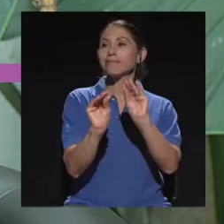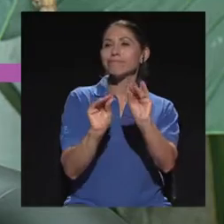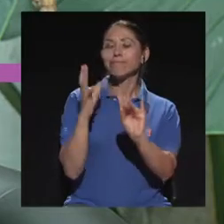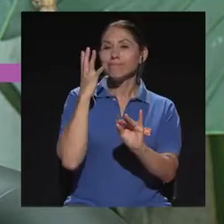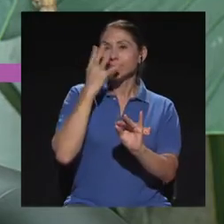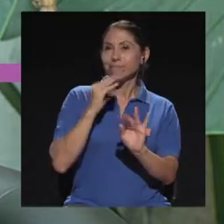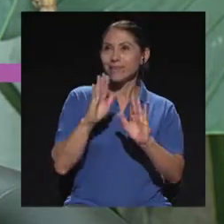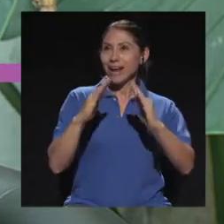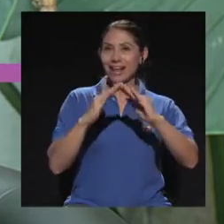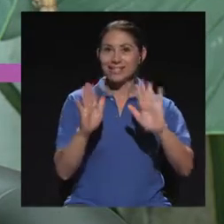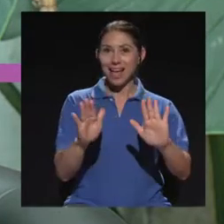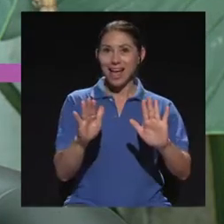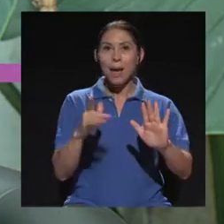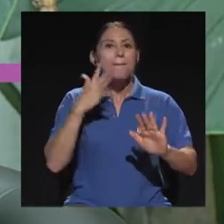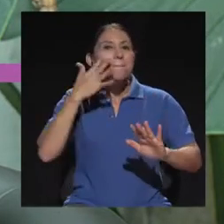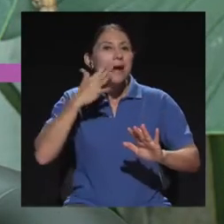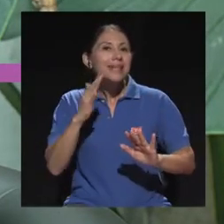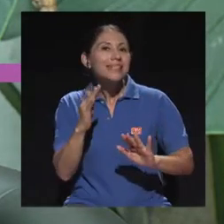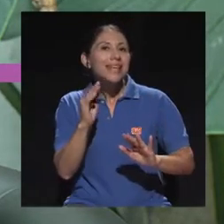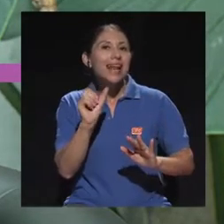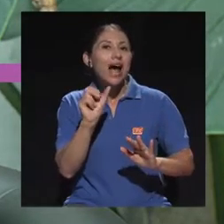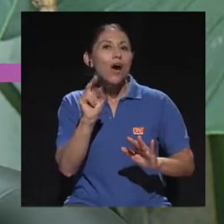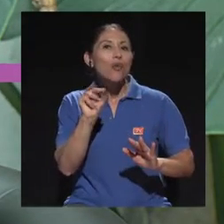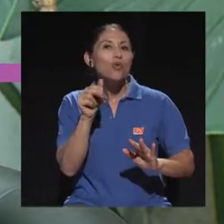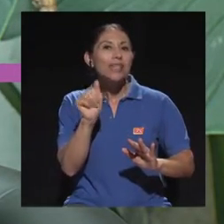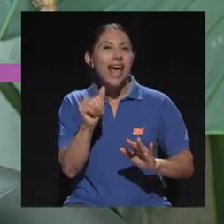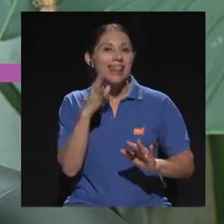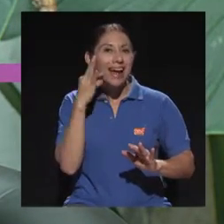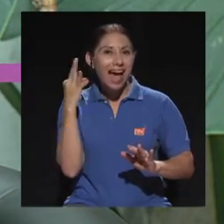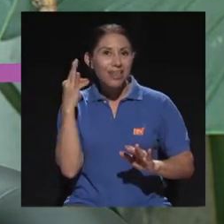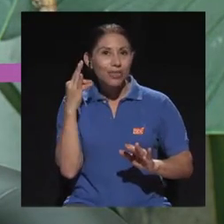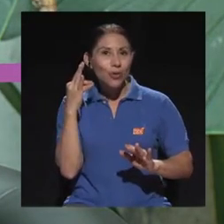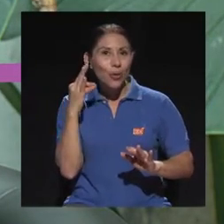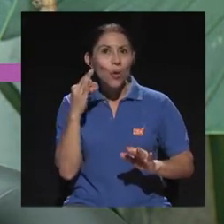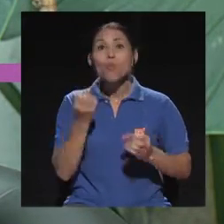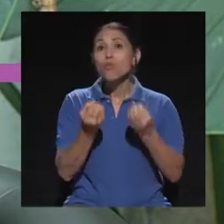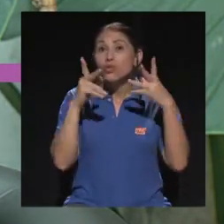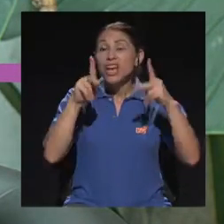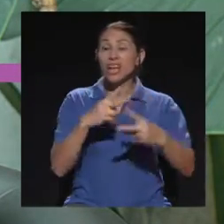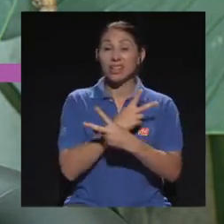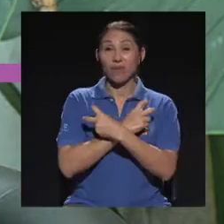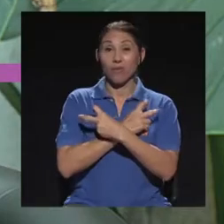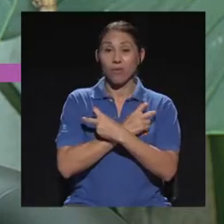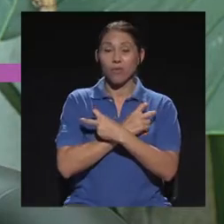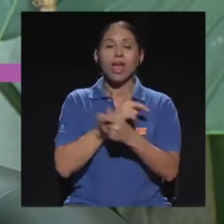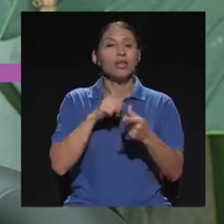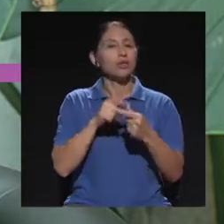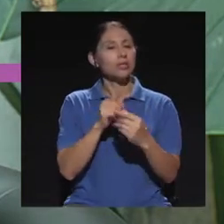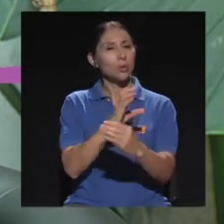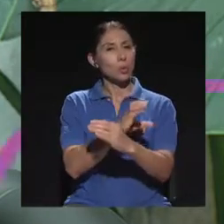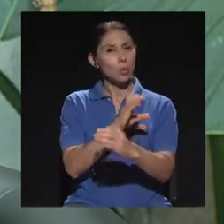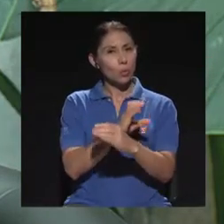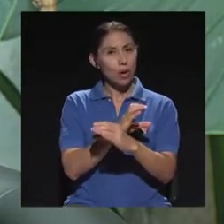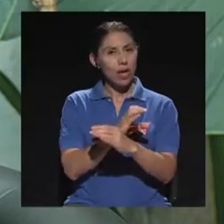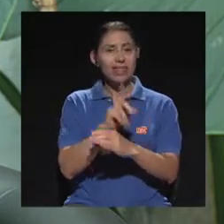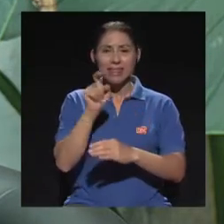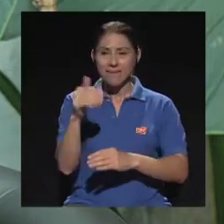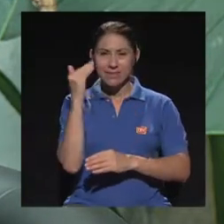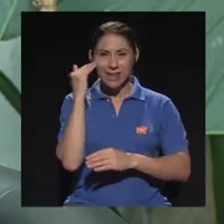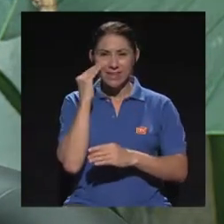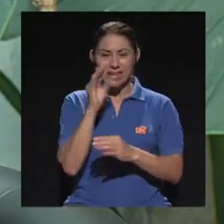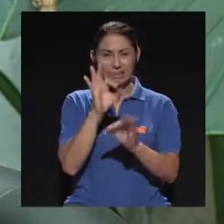Y no era ninguna de esas y más de una persona se intoxicó. Hay plantas tóxicas que le llaman uña de gato. Entonces, hay que saber exactamente